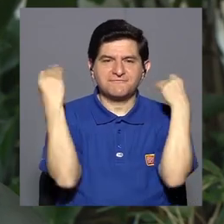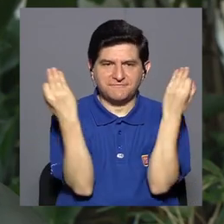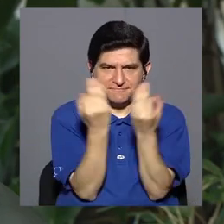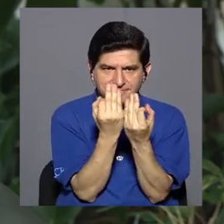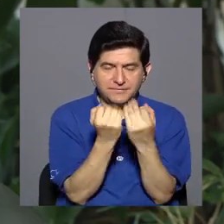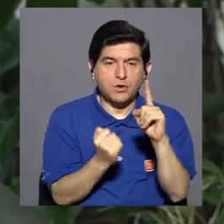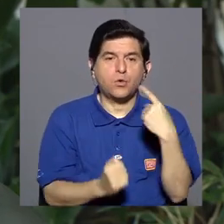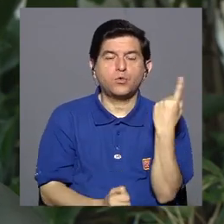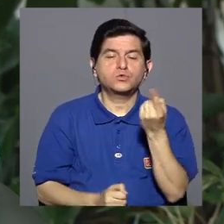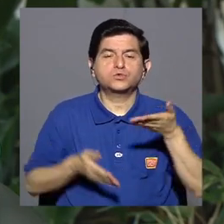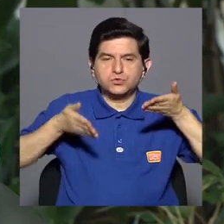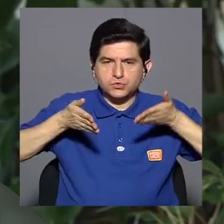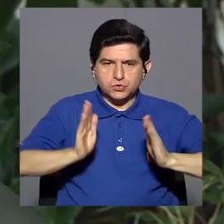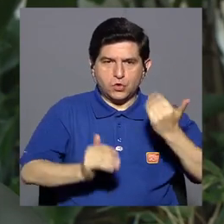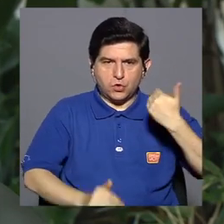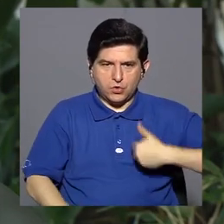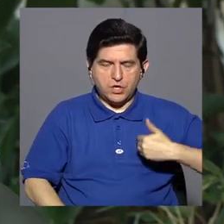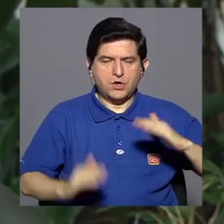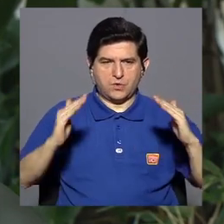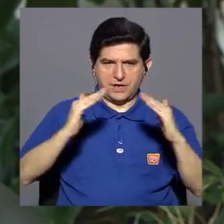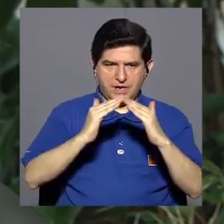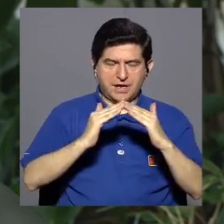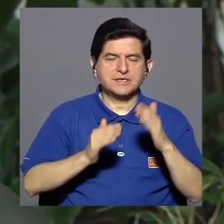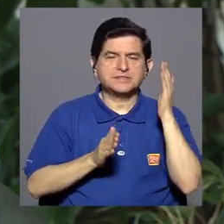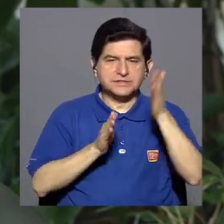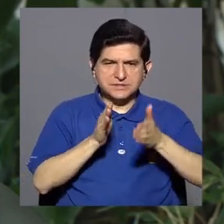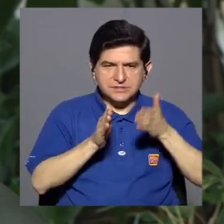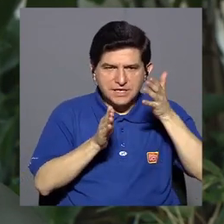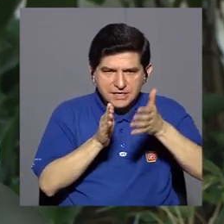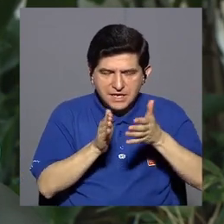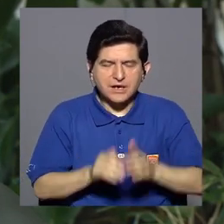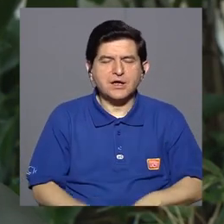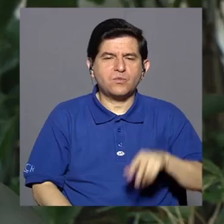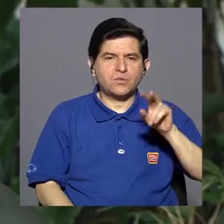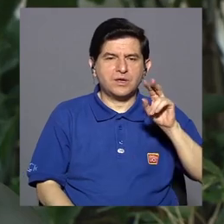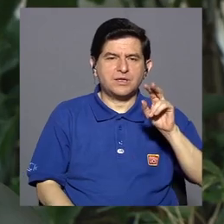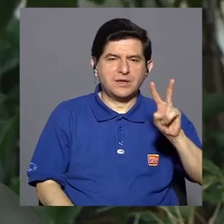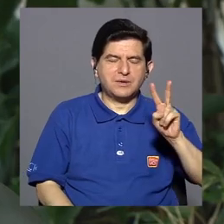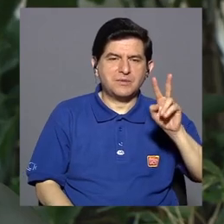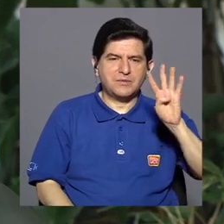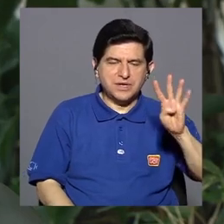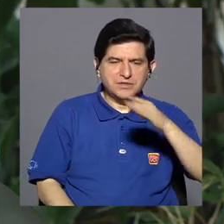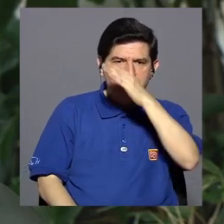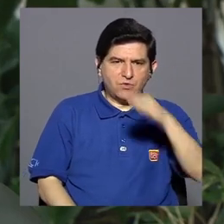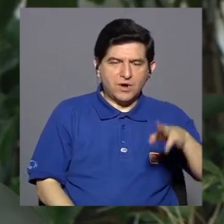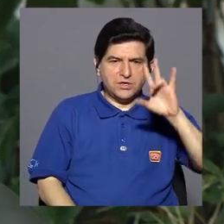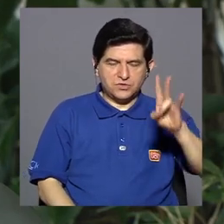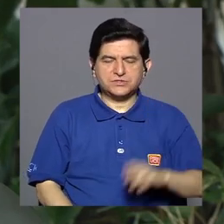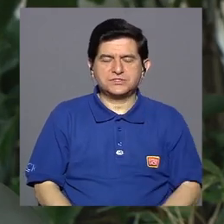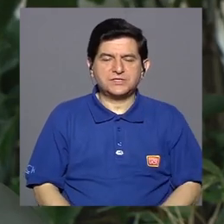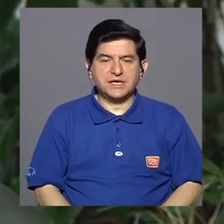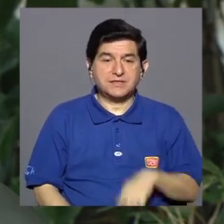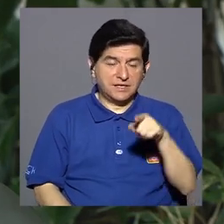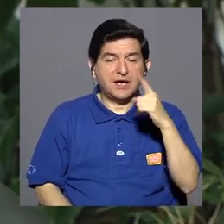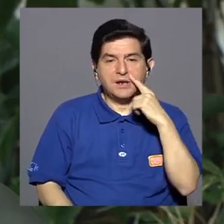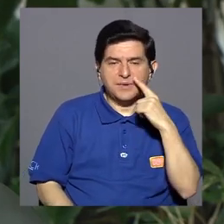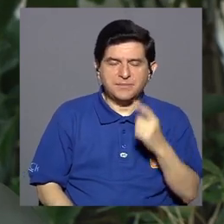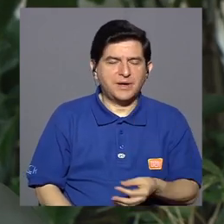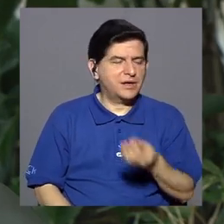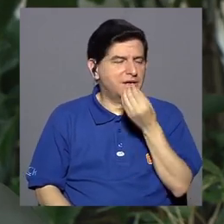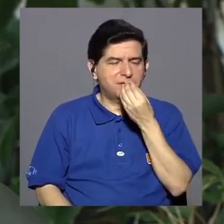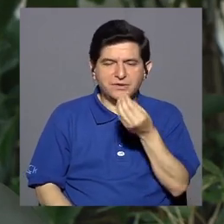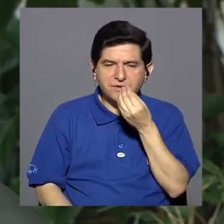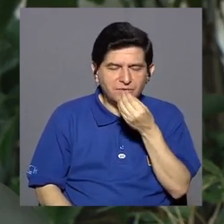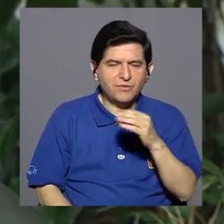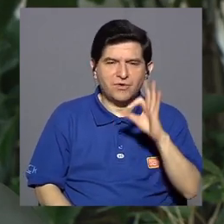Si hay un solo hijo que se quedó en la casa y es el que cuida 24-7 a papá, no duerme, no come bien,